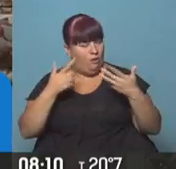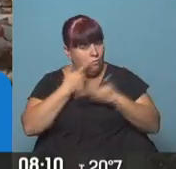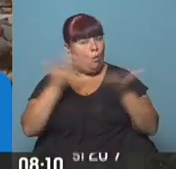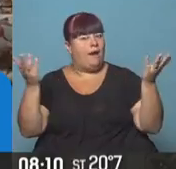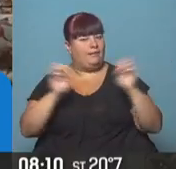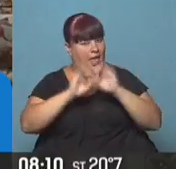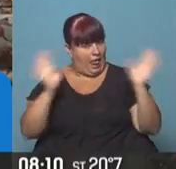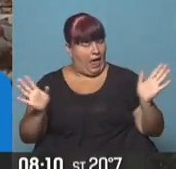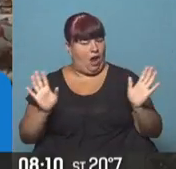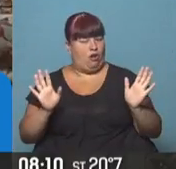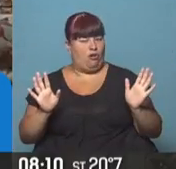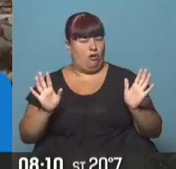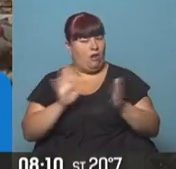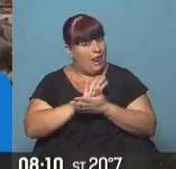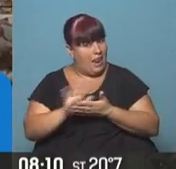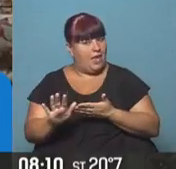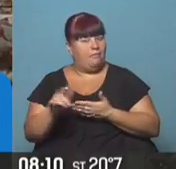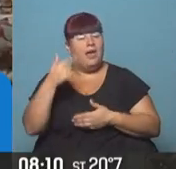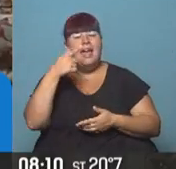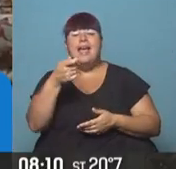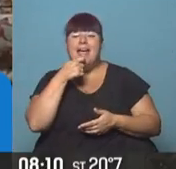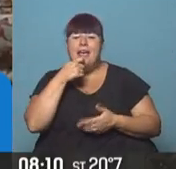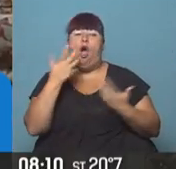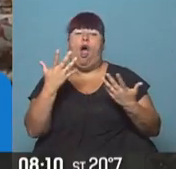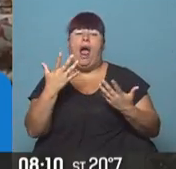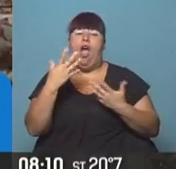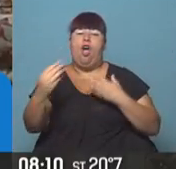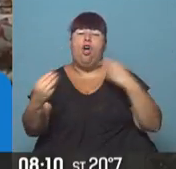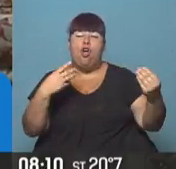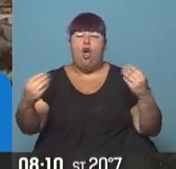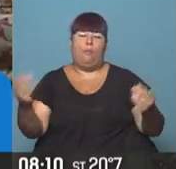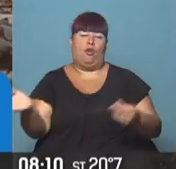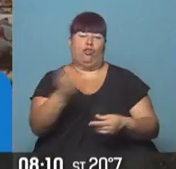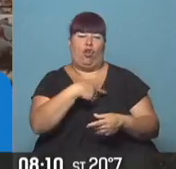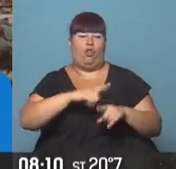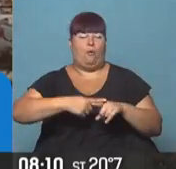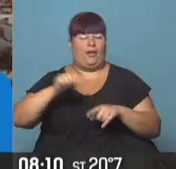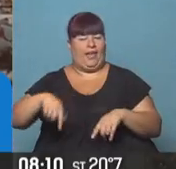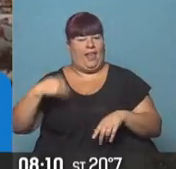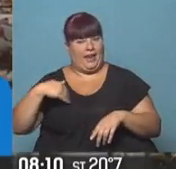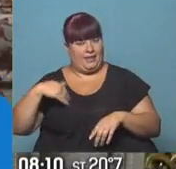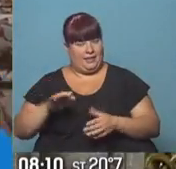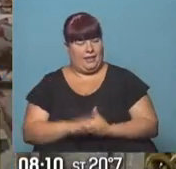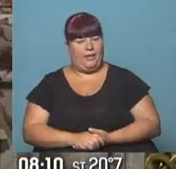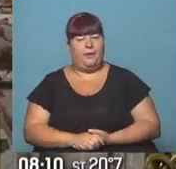transparente. Espero que este ejemplo sea seguido por todos en la política argentina.